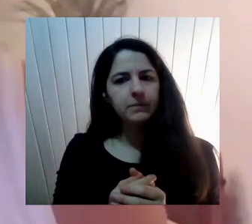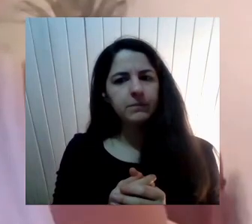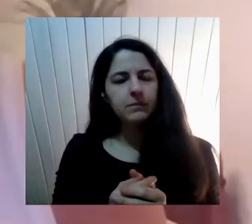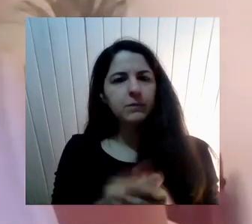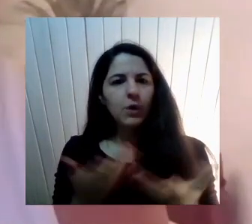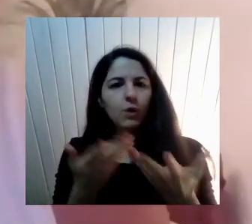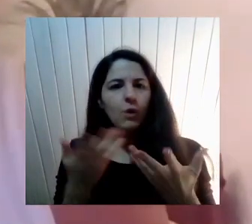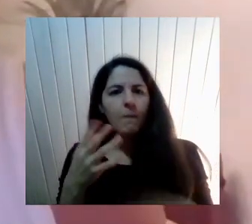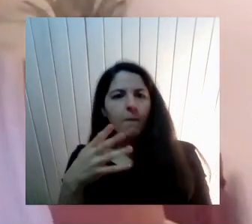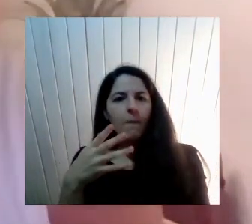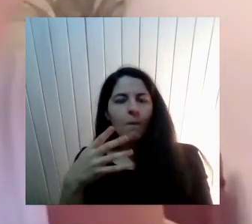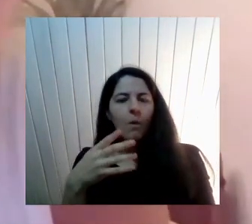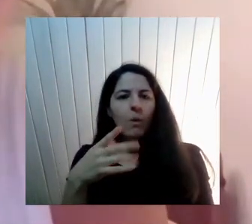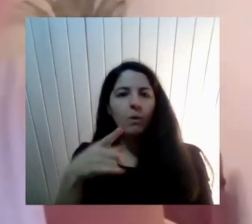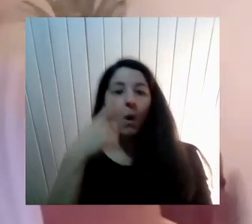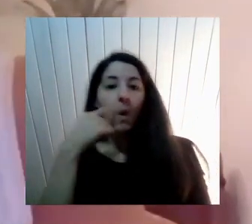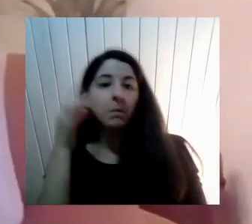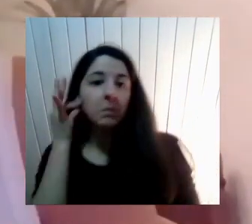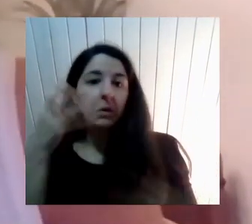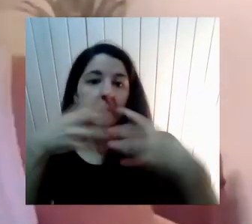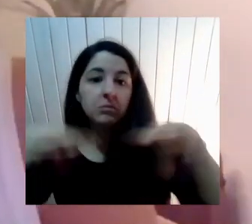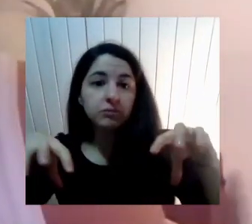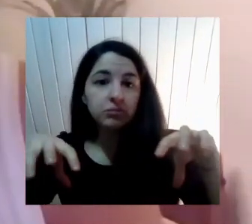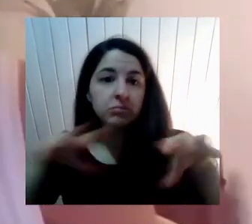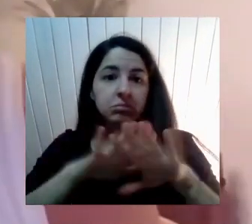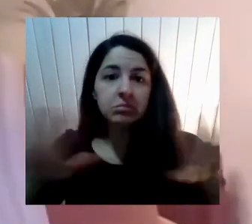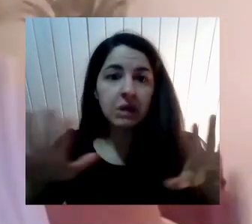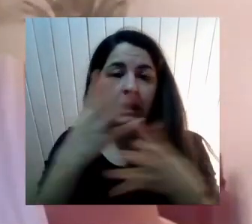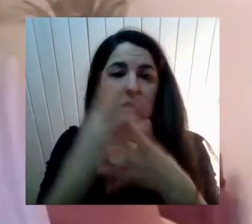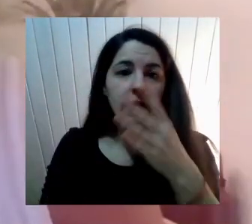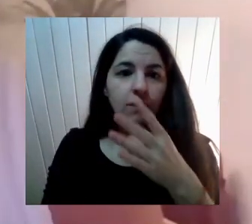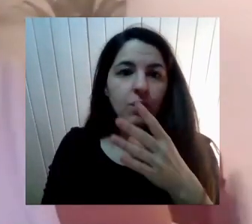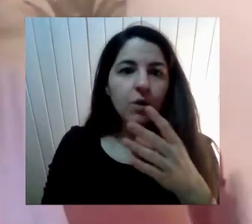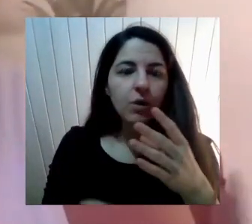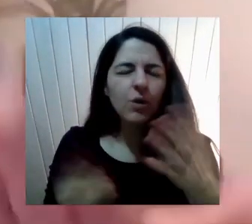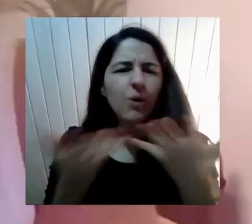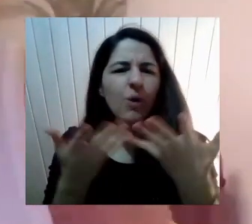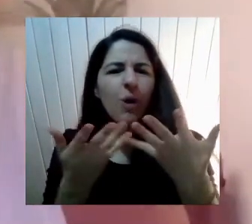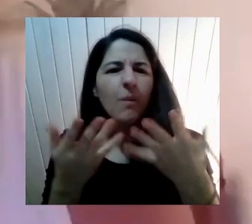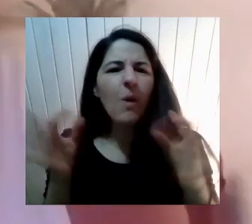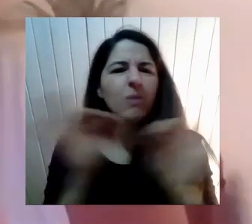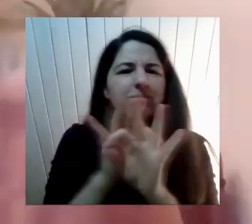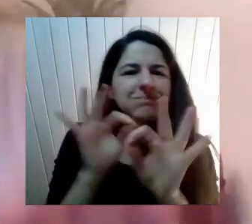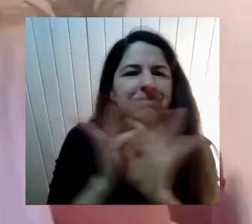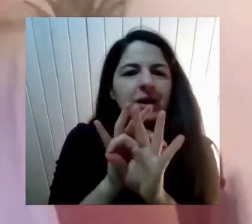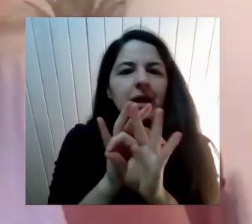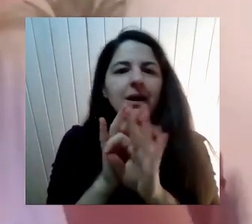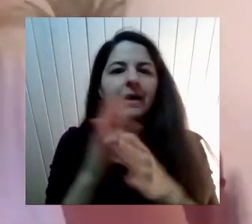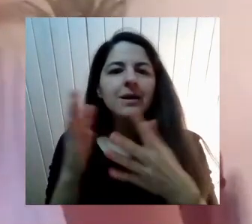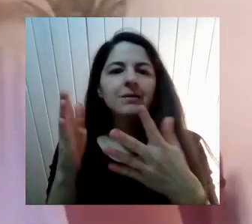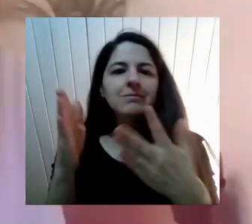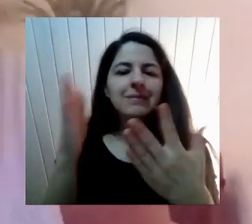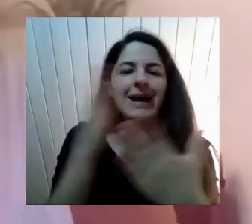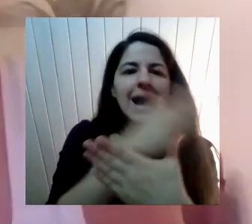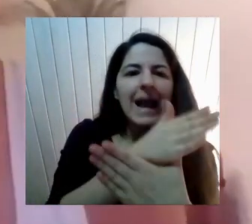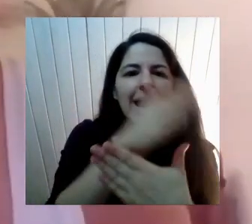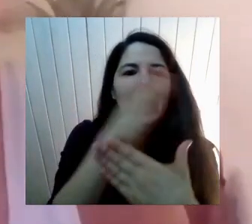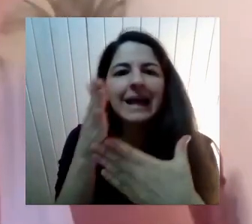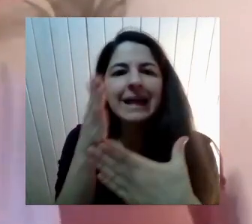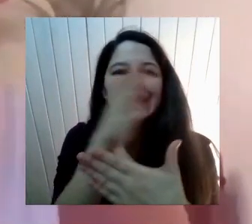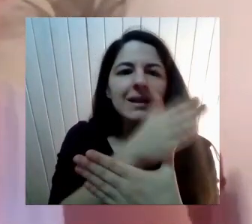Porque Esa realidad Ya pasó Ahora estamos En el Entre ¿Cómo Podemos Entonces Dirigirnos? ¿Qué Lenguaje Utilizamos?